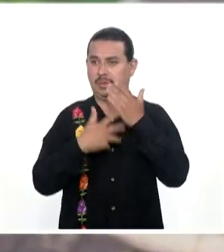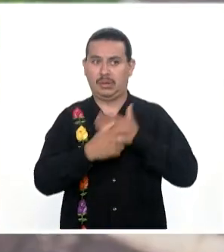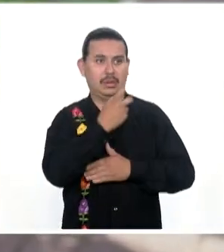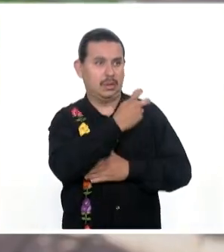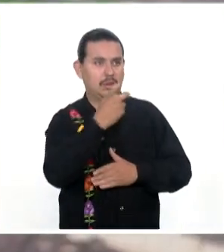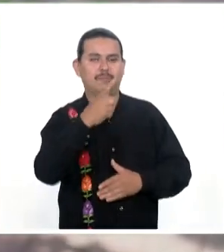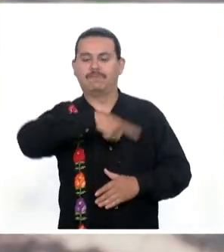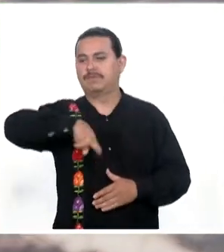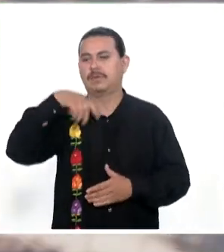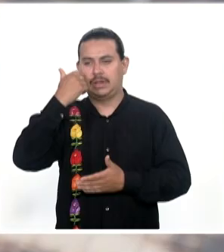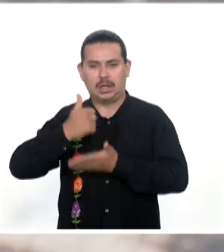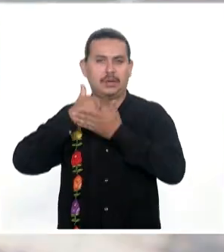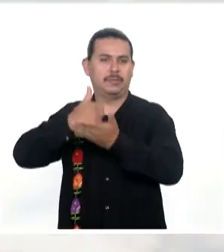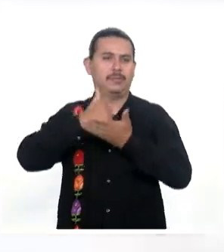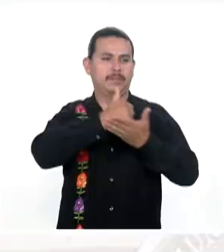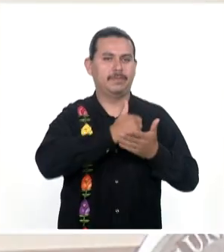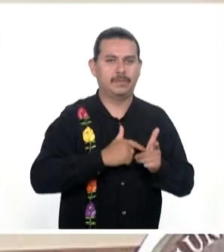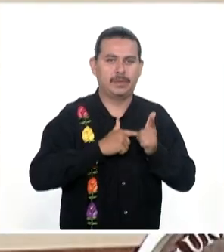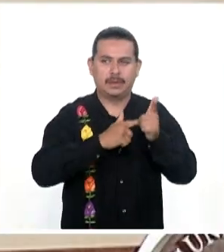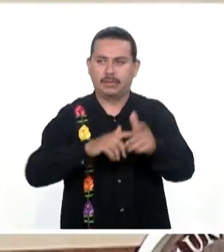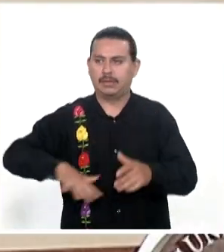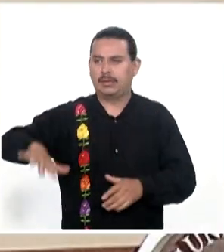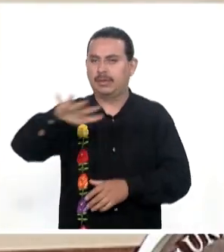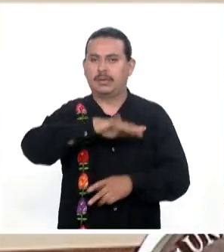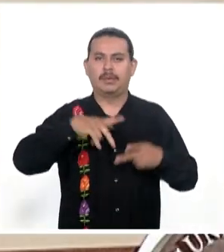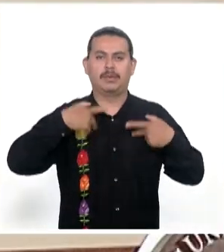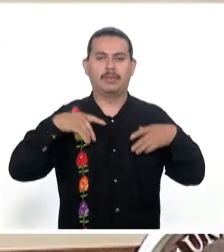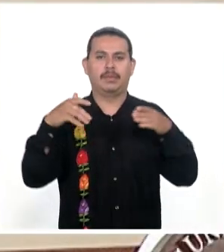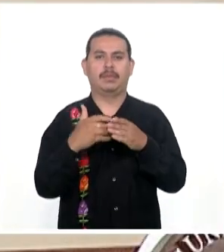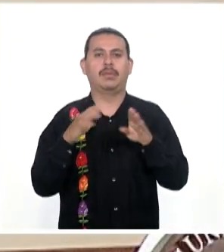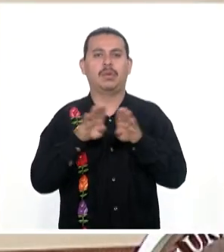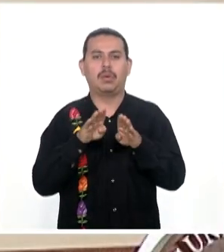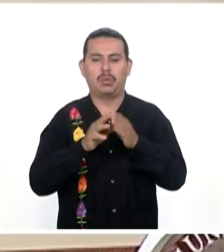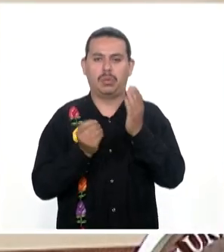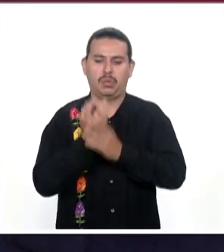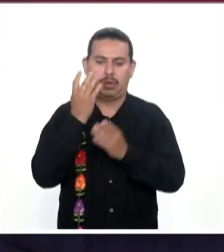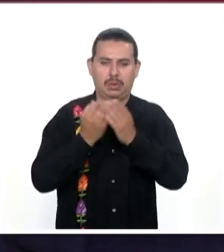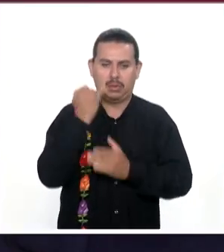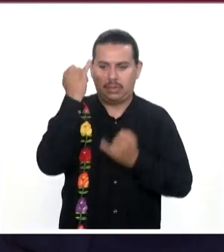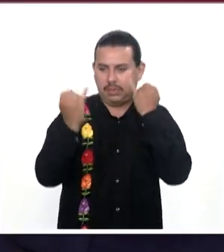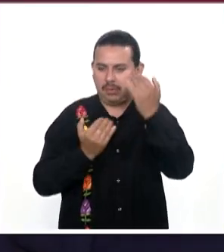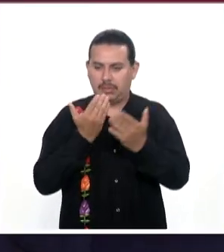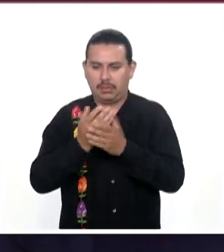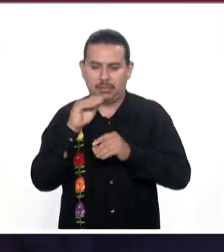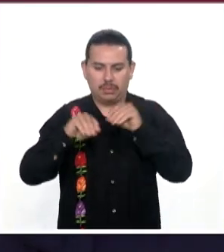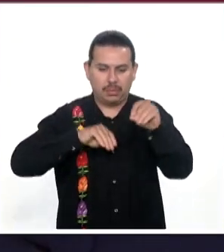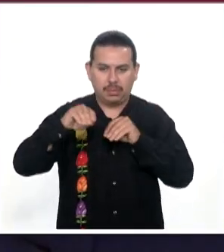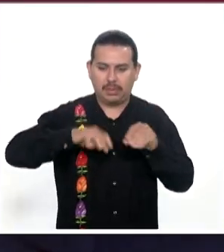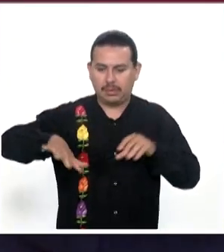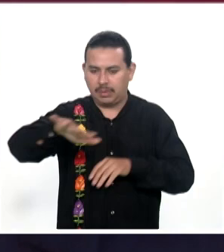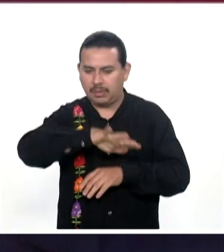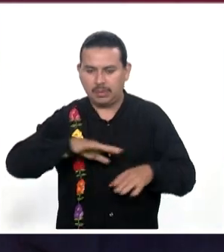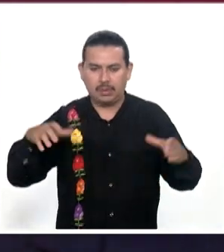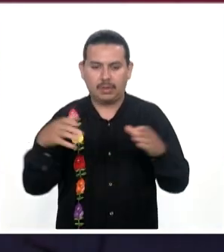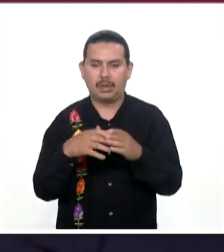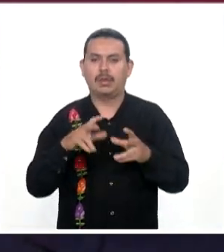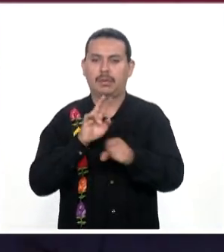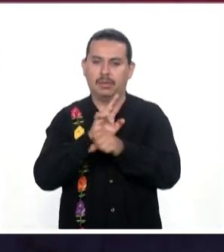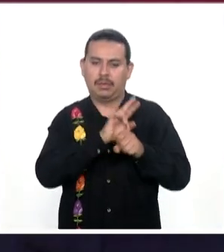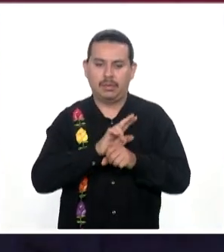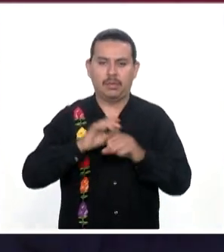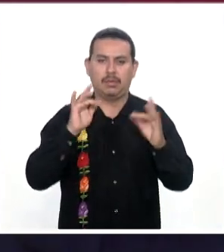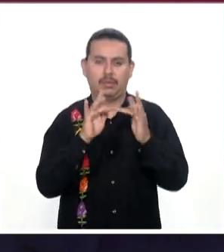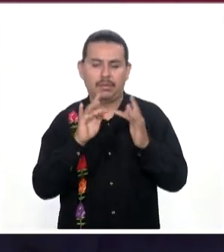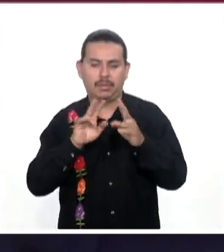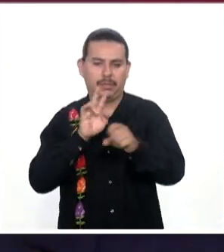Destacó Inspirar Inspirar la sociedad A través De innovar En nuestros Movimientos Sociales En nuestra Operación Y